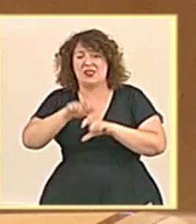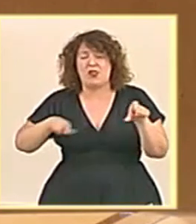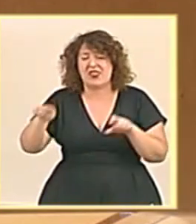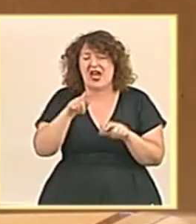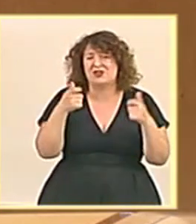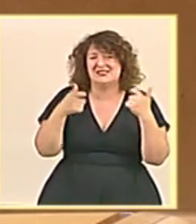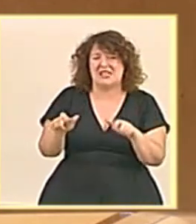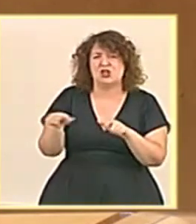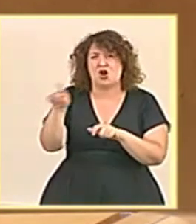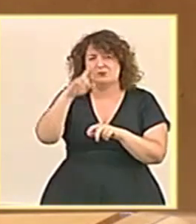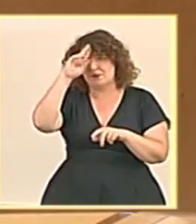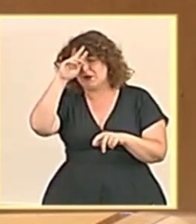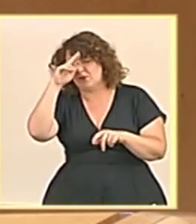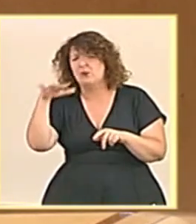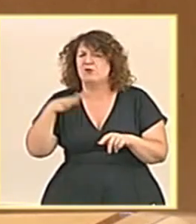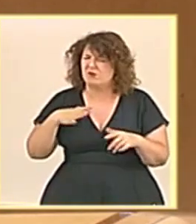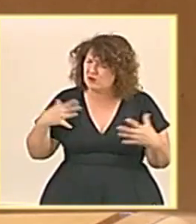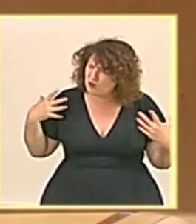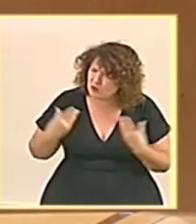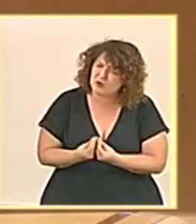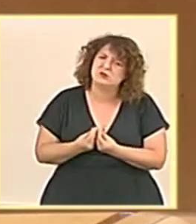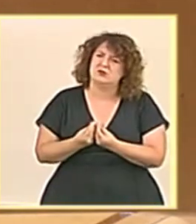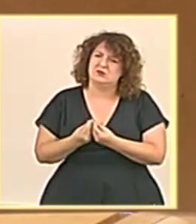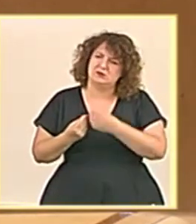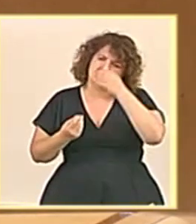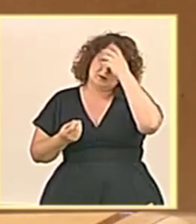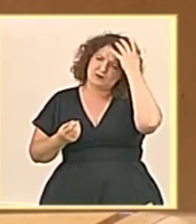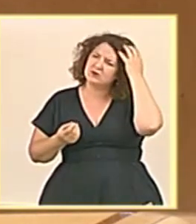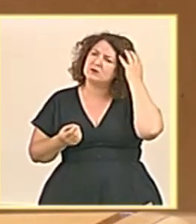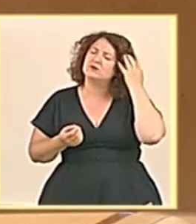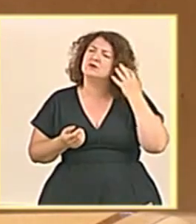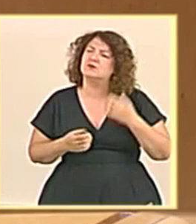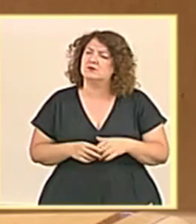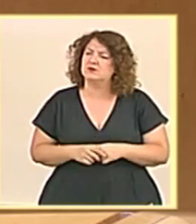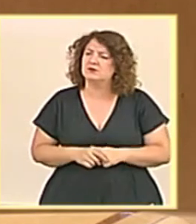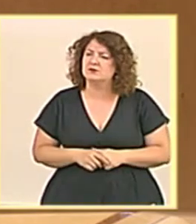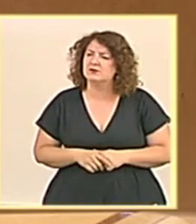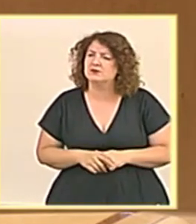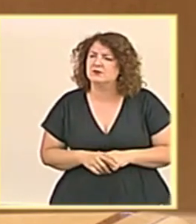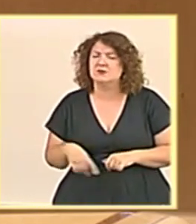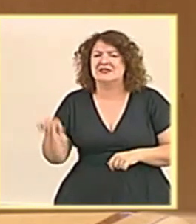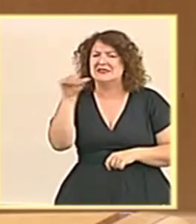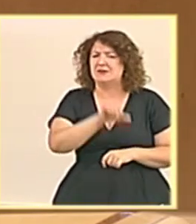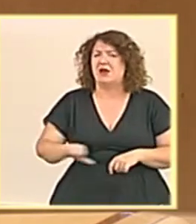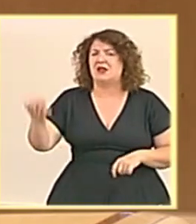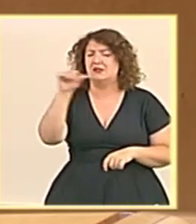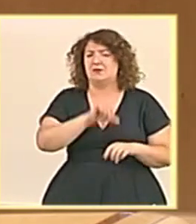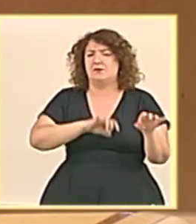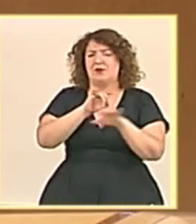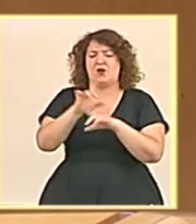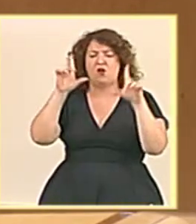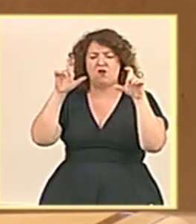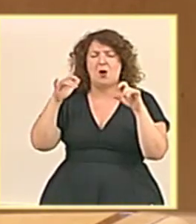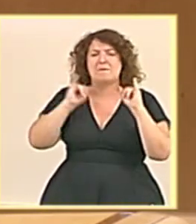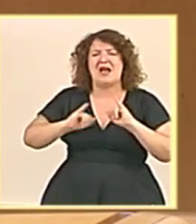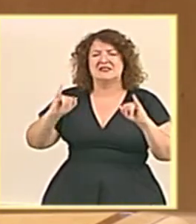ciudadanos, vamos a ir juntas. Vamos a ir de la mano. Y yo le voy a mandar todas las semanas fotografías de